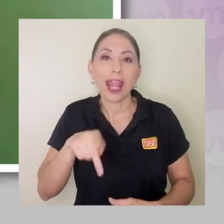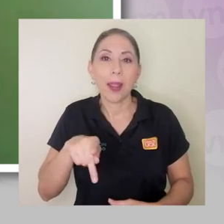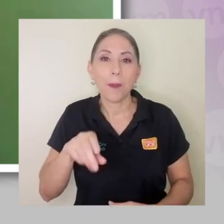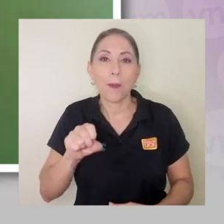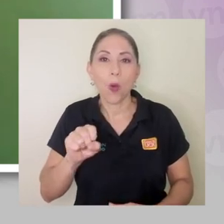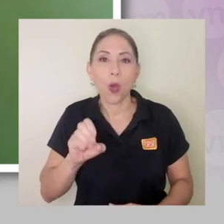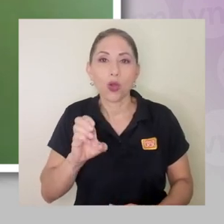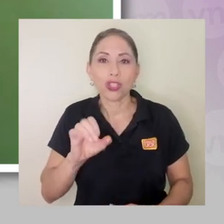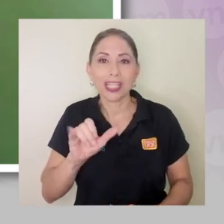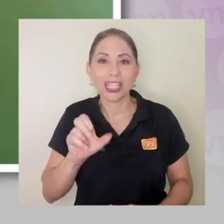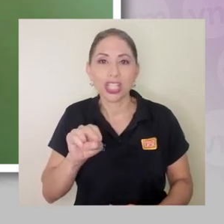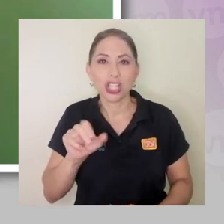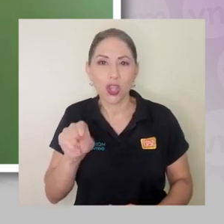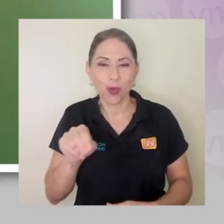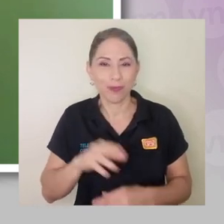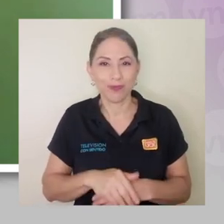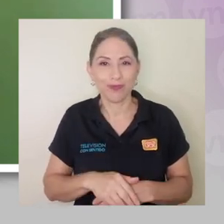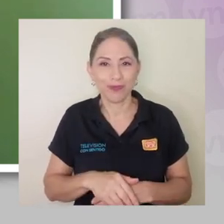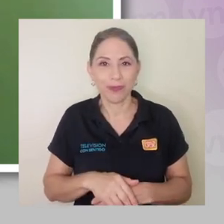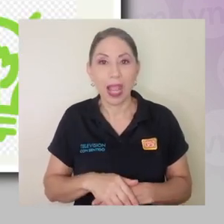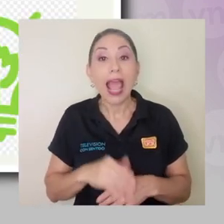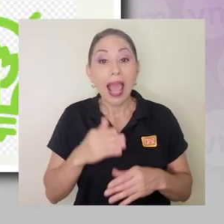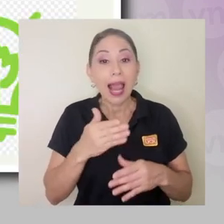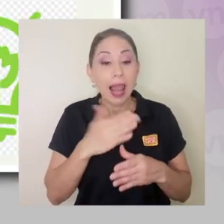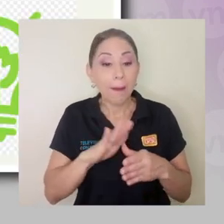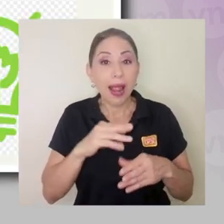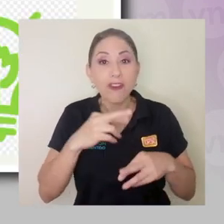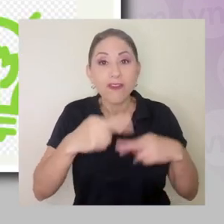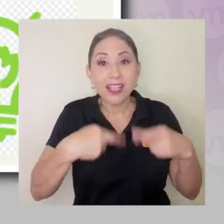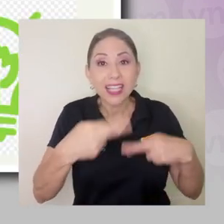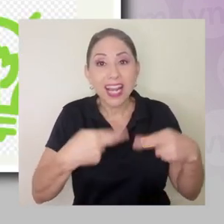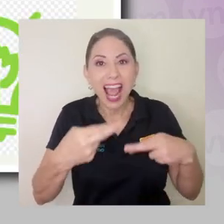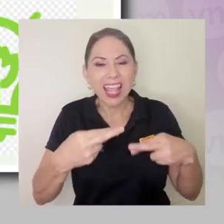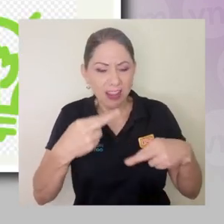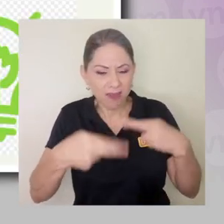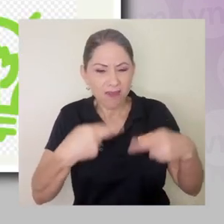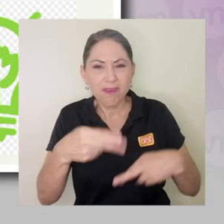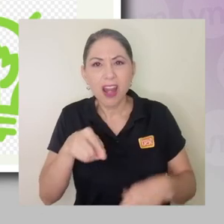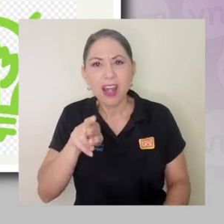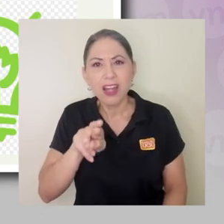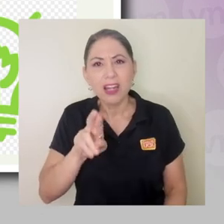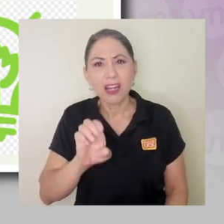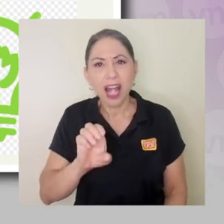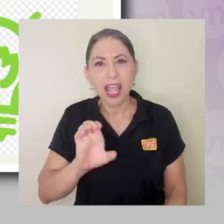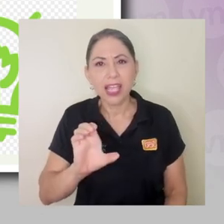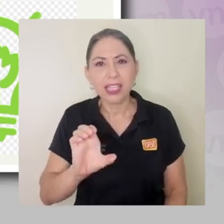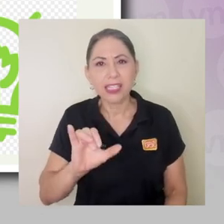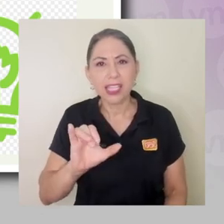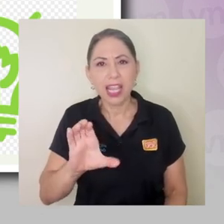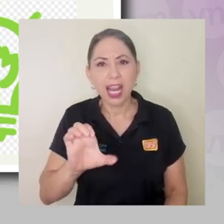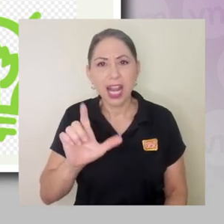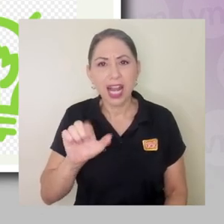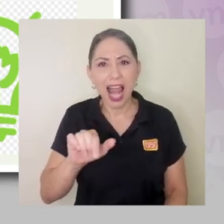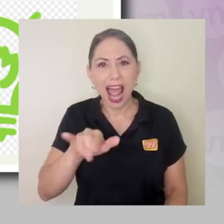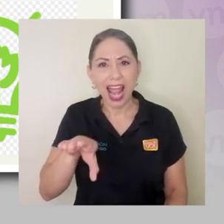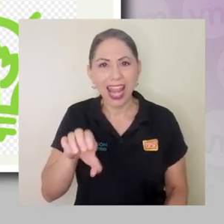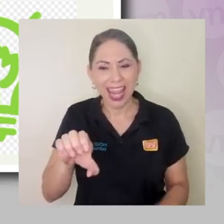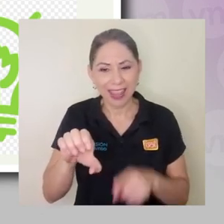entonces ahí, este, la parte de reciclaje, reciclaje se refiere en este, en este,